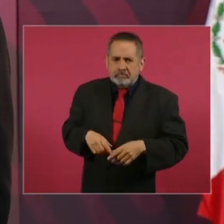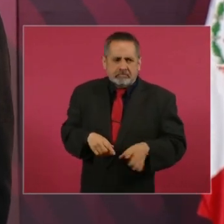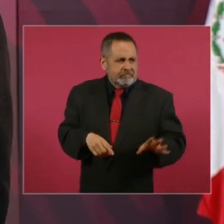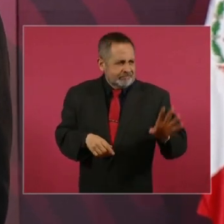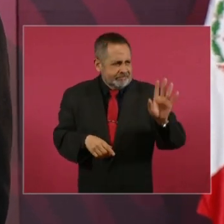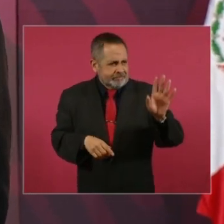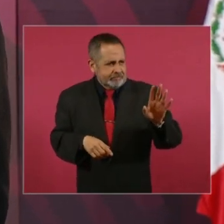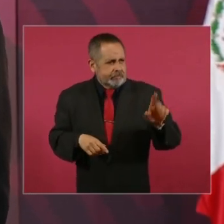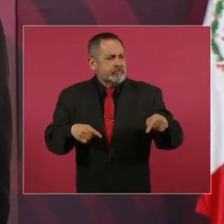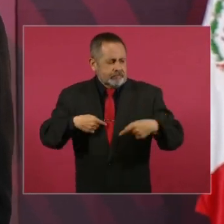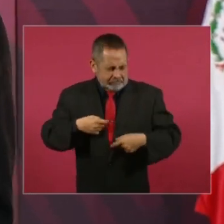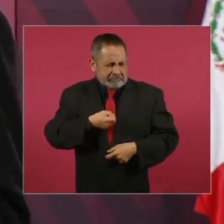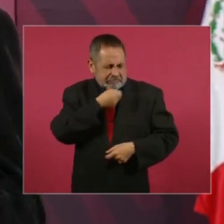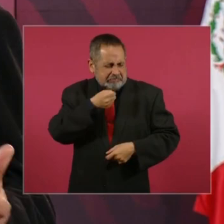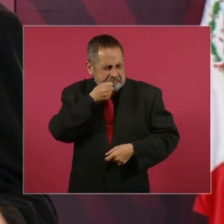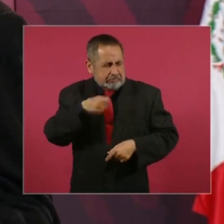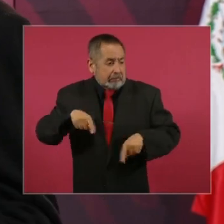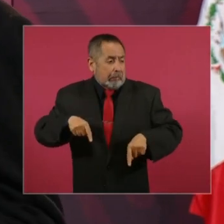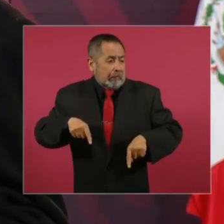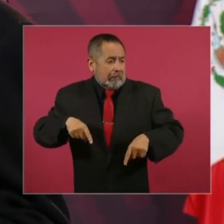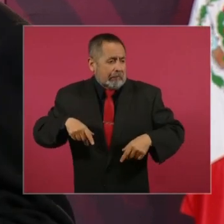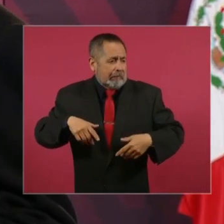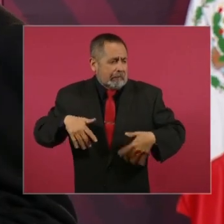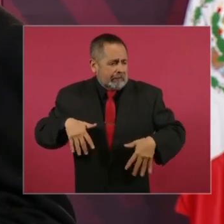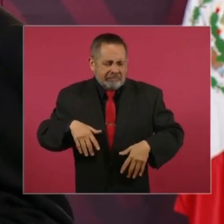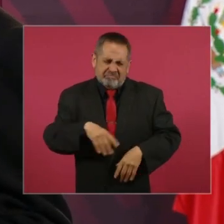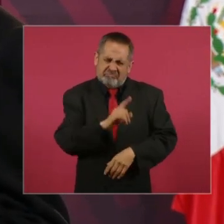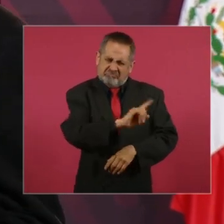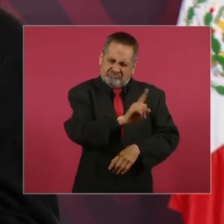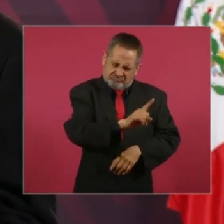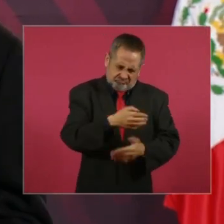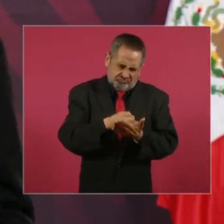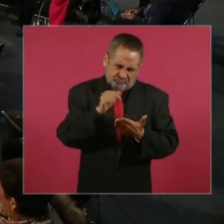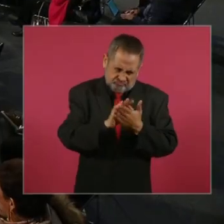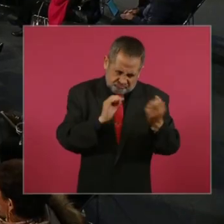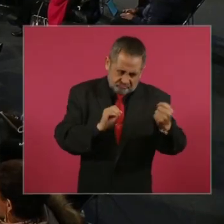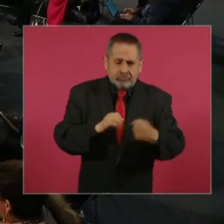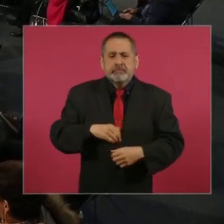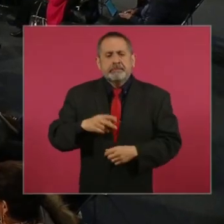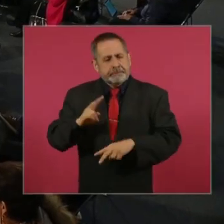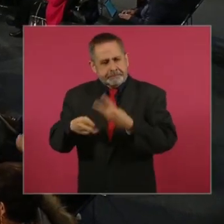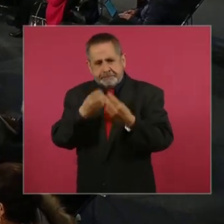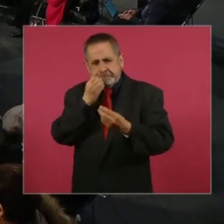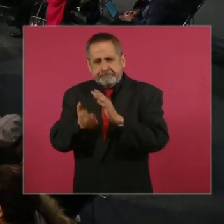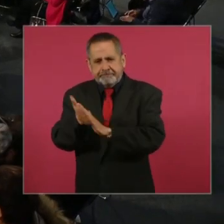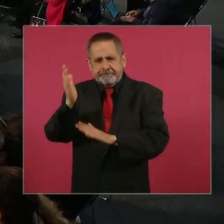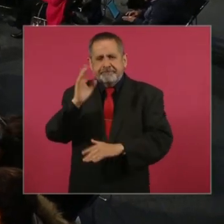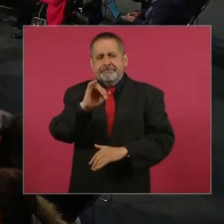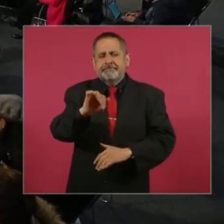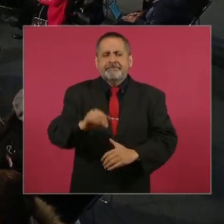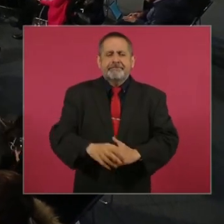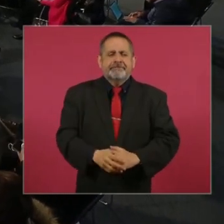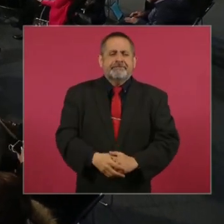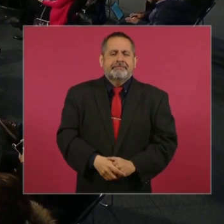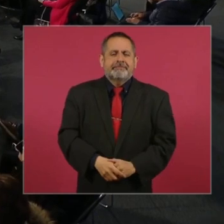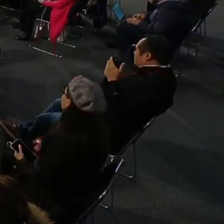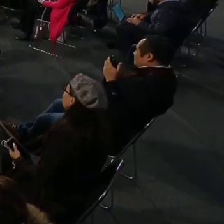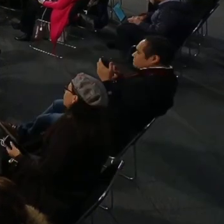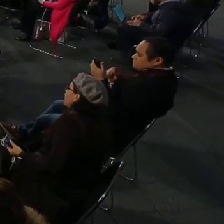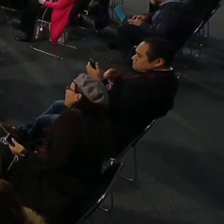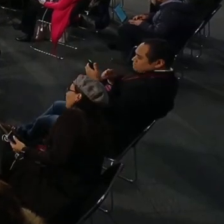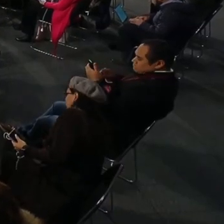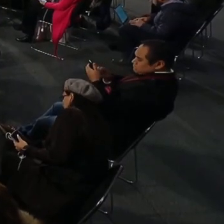viejo sí, guango no. Vámonos a desayunar. ¡Vámonos a desayunar! ¡Vámonos a desayunar!